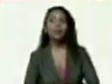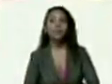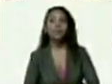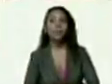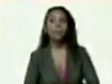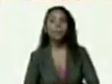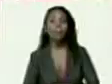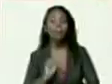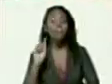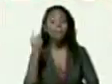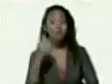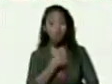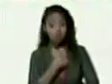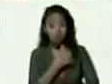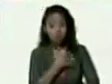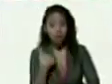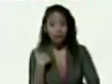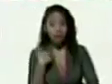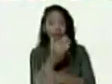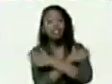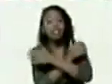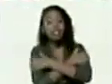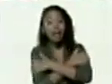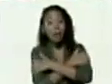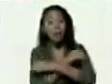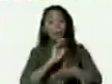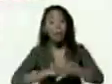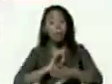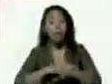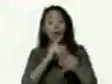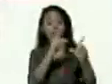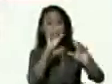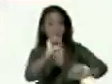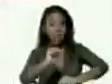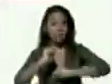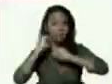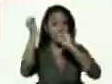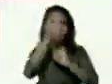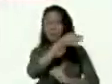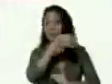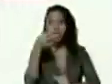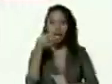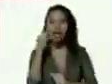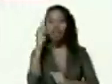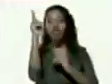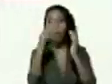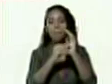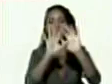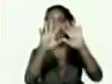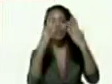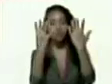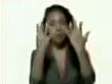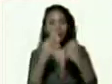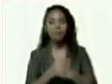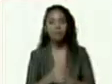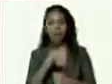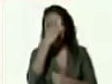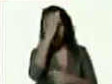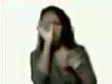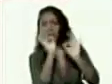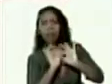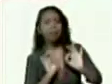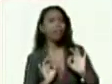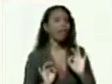primero quiero felicitar los jefes por la extraordinaria victoria que usted ha conquistado en el 2019 sin duda alguna